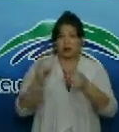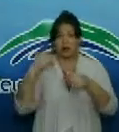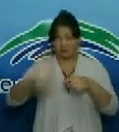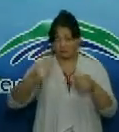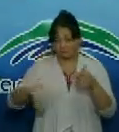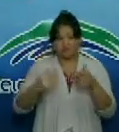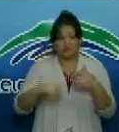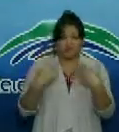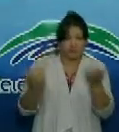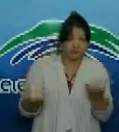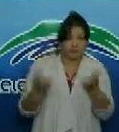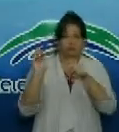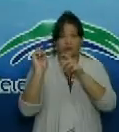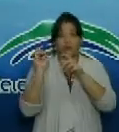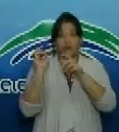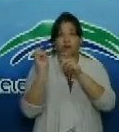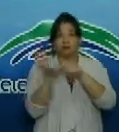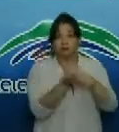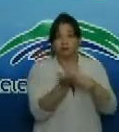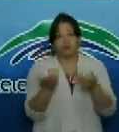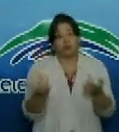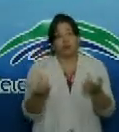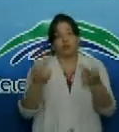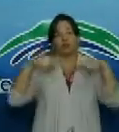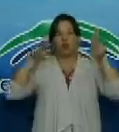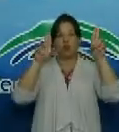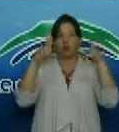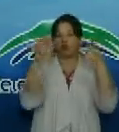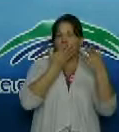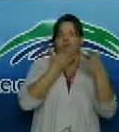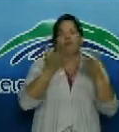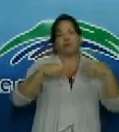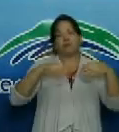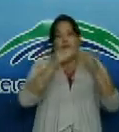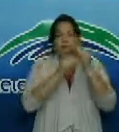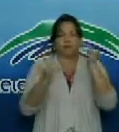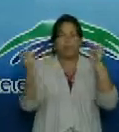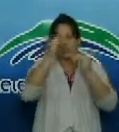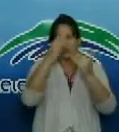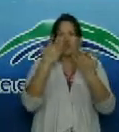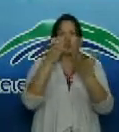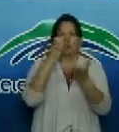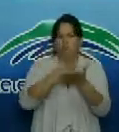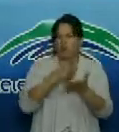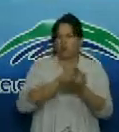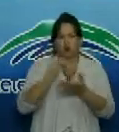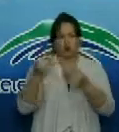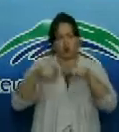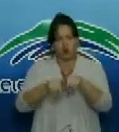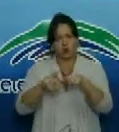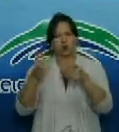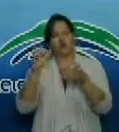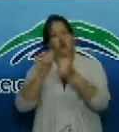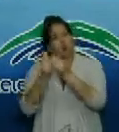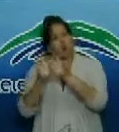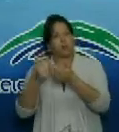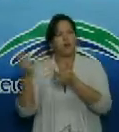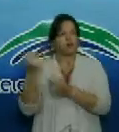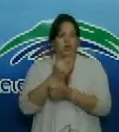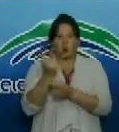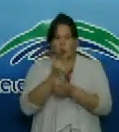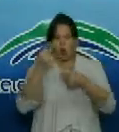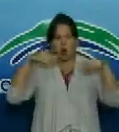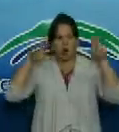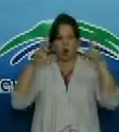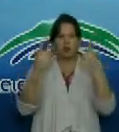y ya al realizarse el acuerdo del ministerio de educación con el INDER por supuesto para que este niño salga a